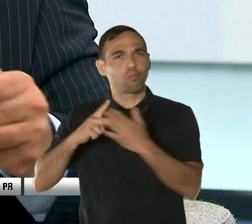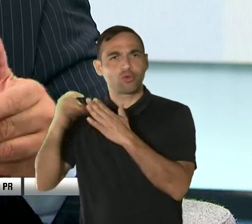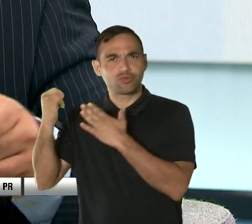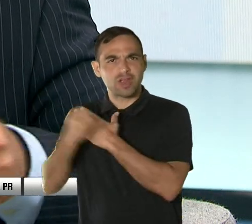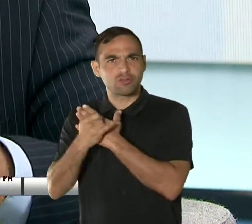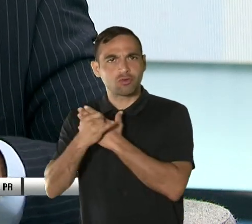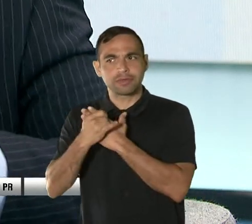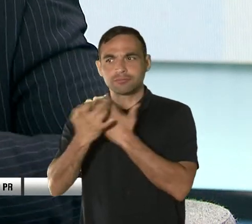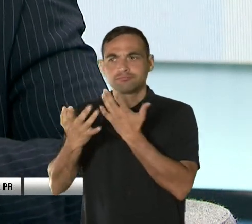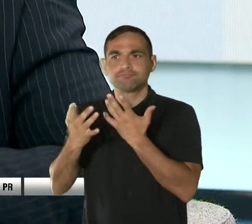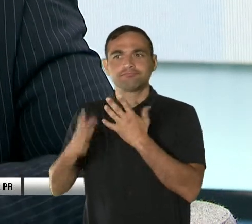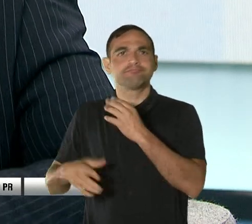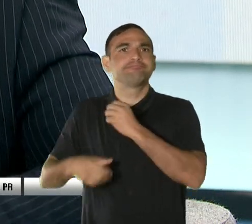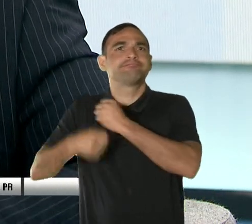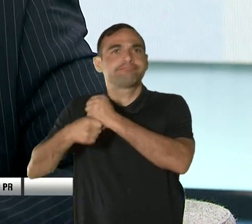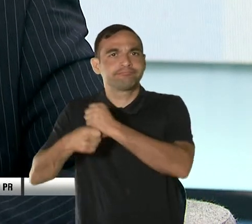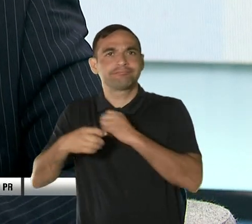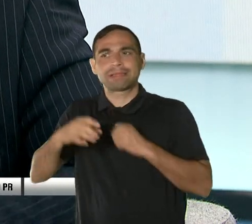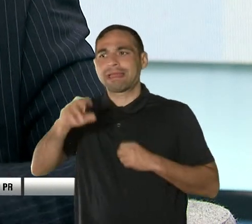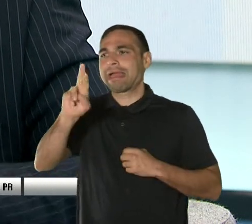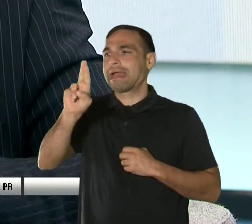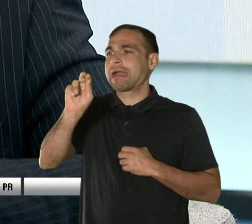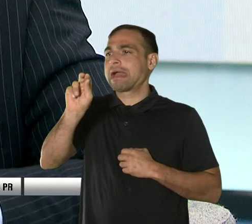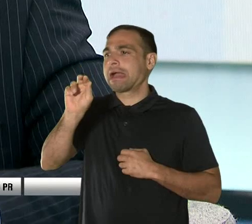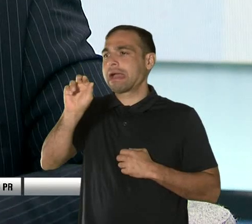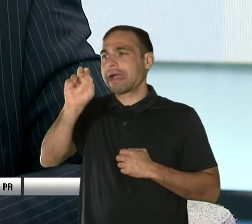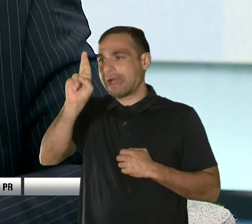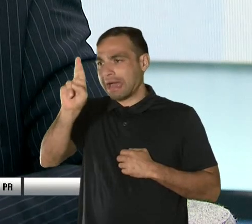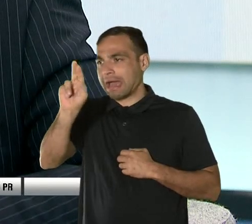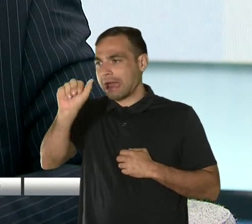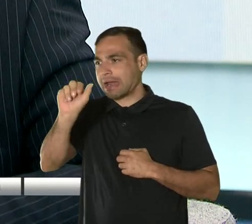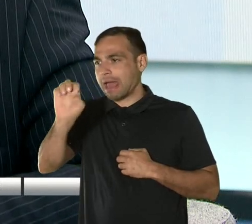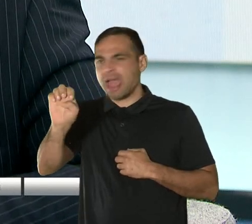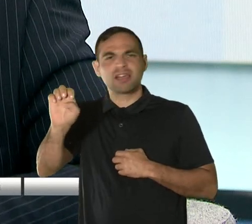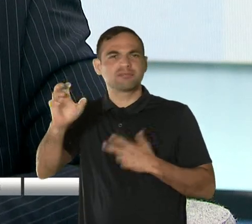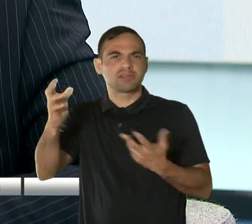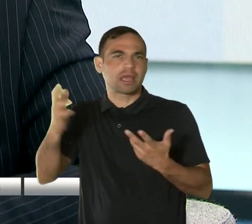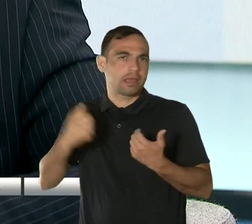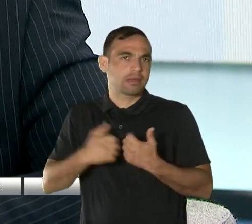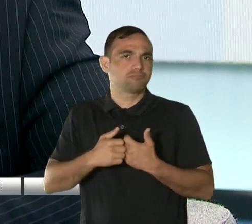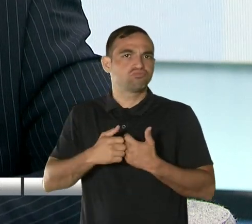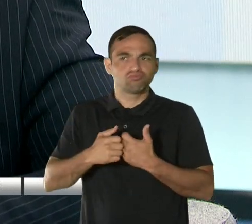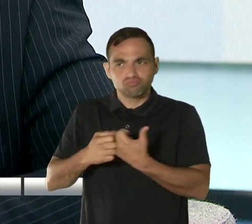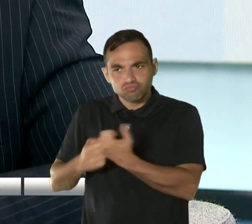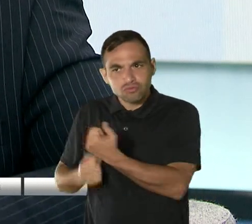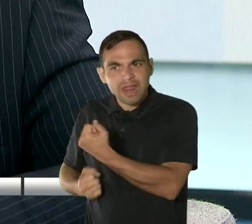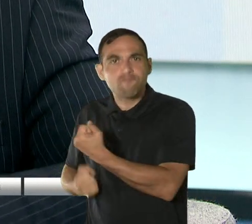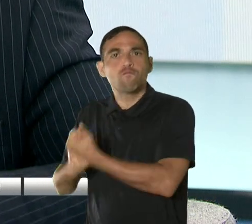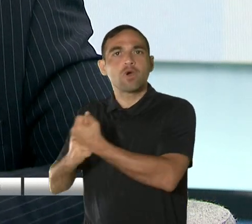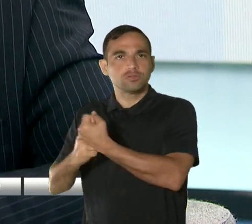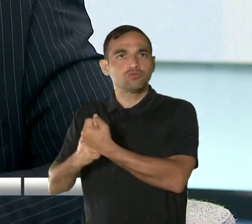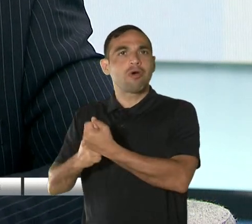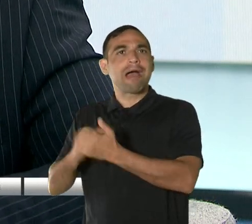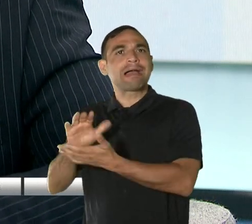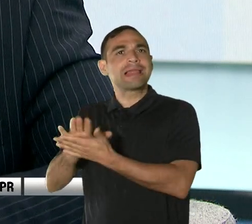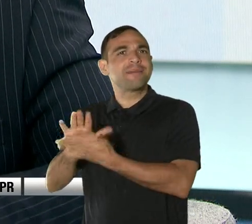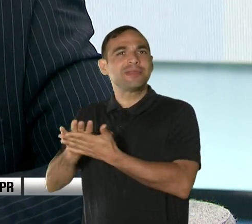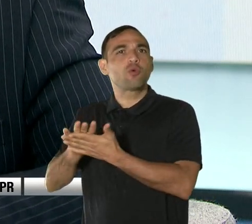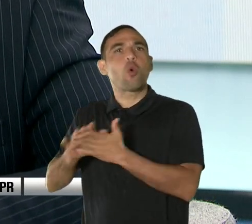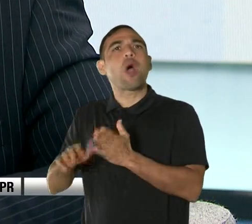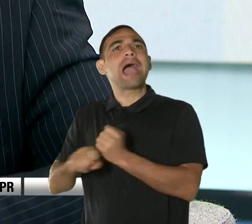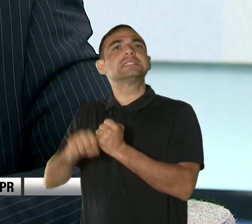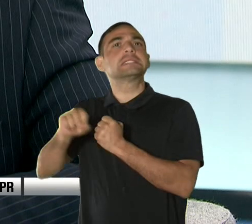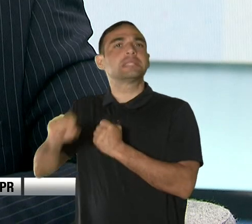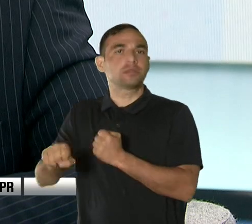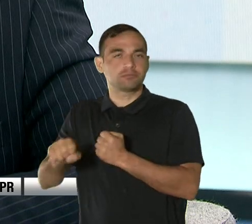Extendido, conocido como RAE. Para conocer cuál es el enfoque académico del Proyecto RAE para este año, le damos la bienvenida al